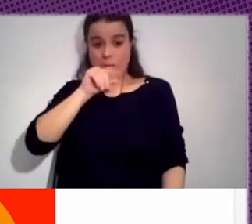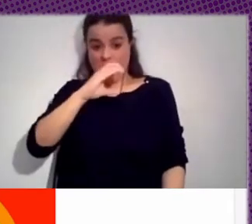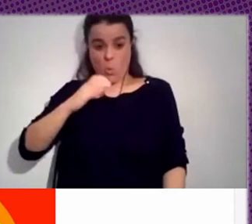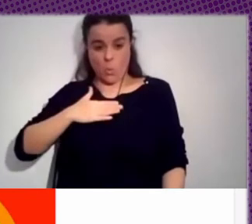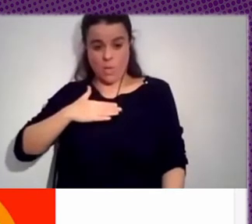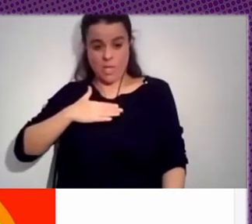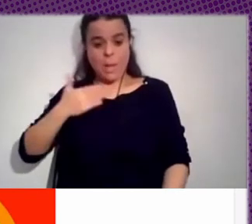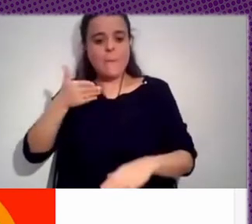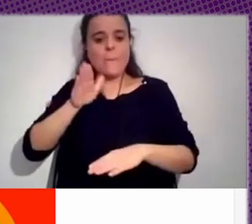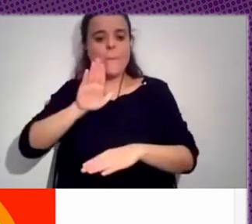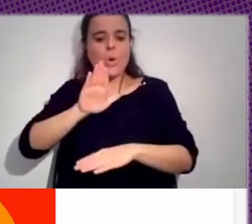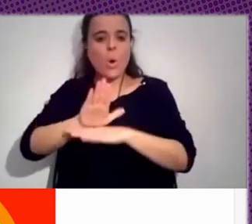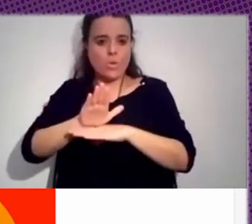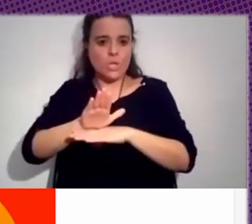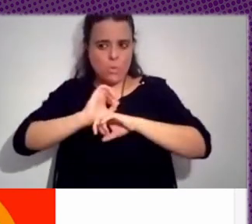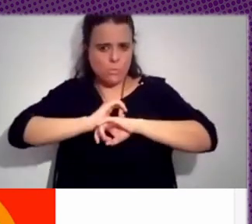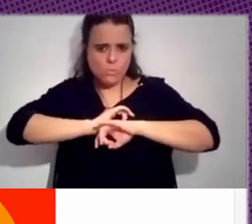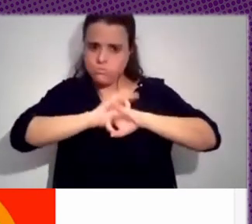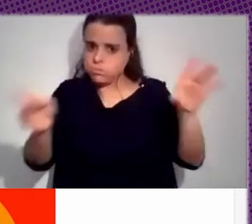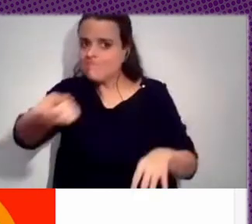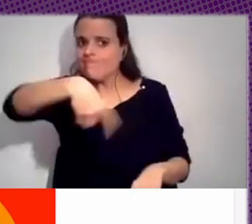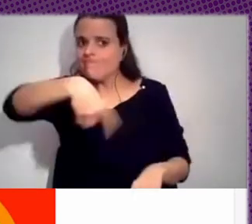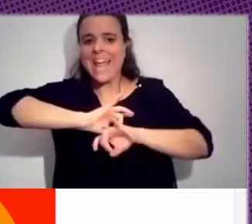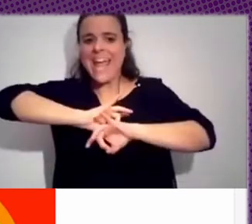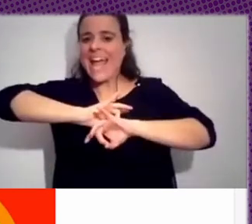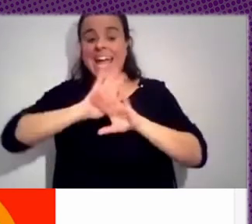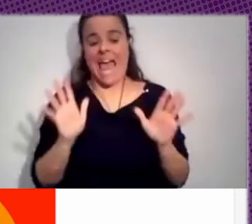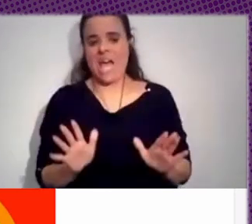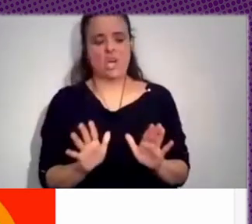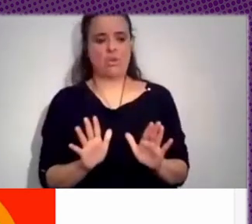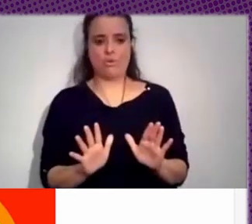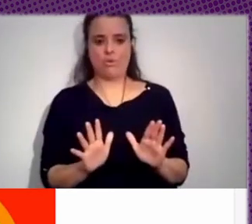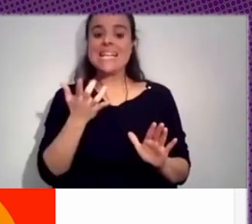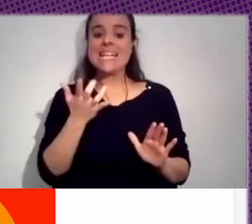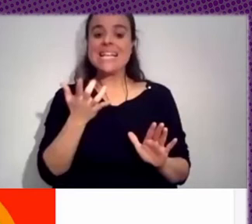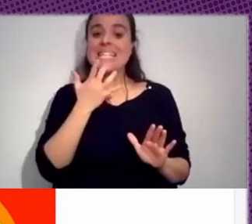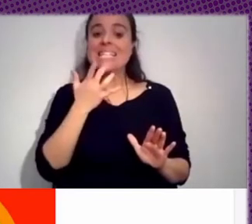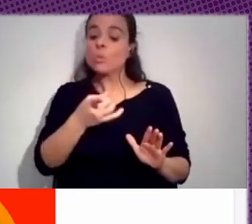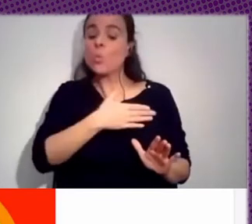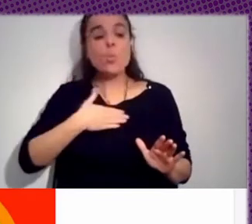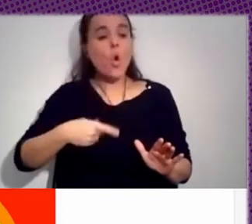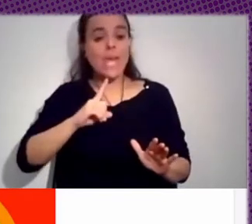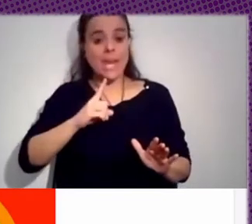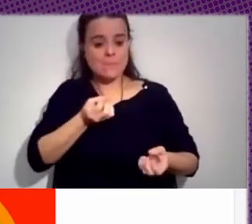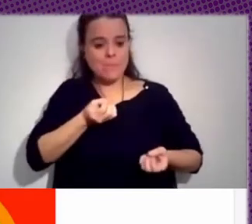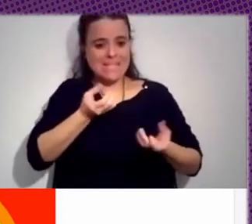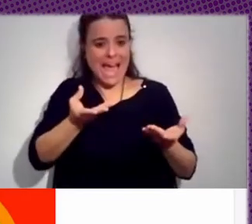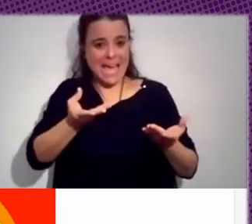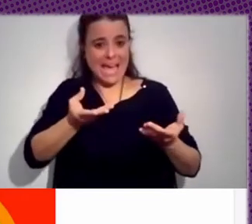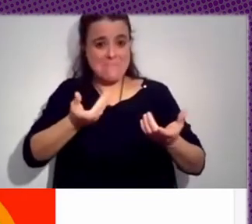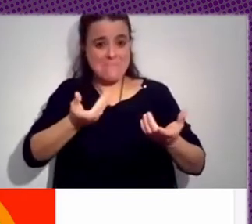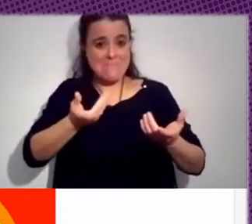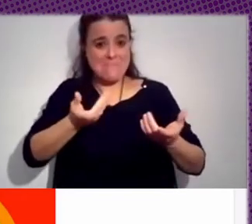mundo tuviera súper claro eso de que no hay que interactuar con aquellos mensajes que no quieres que se propaguen más porque todo tu engagement está haciendo que